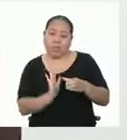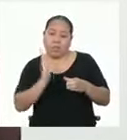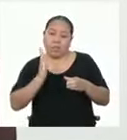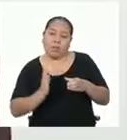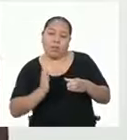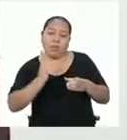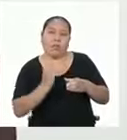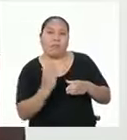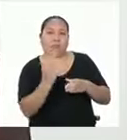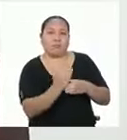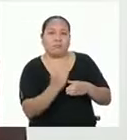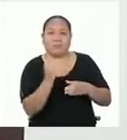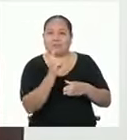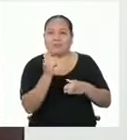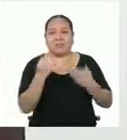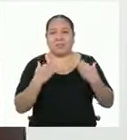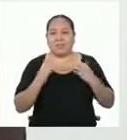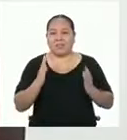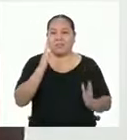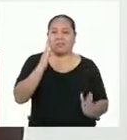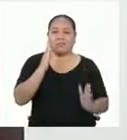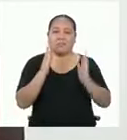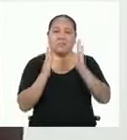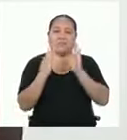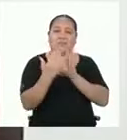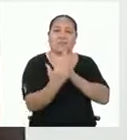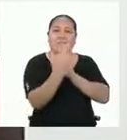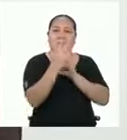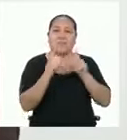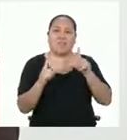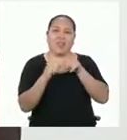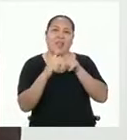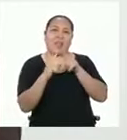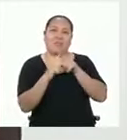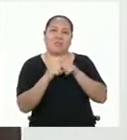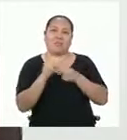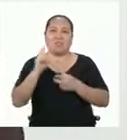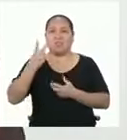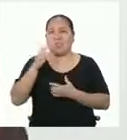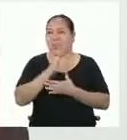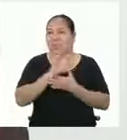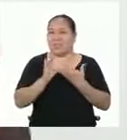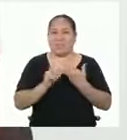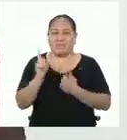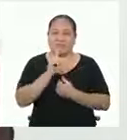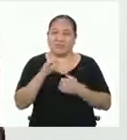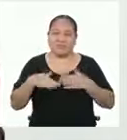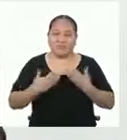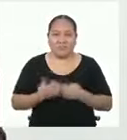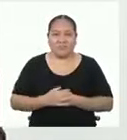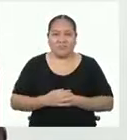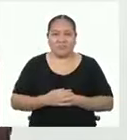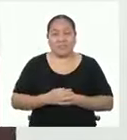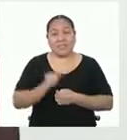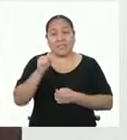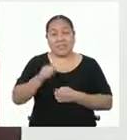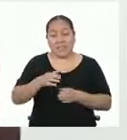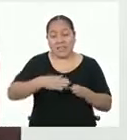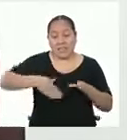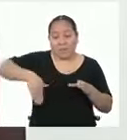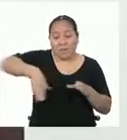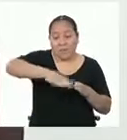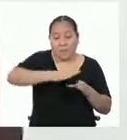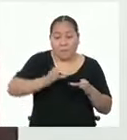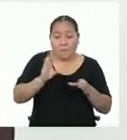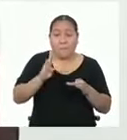lo que el poliedro no tendría caras triangulares y tampoco cumple la segunda condición. Por lo tanto, si tiene base